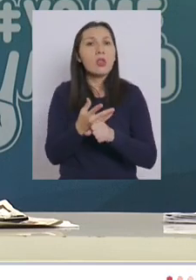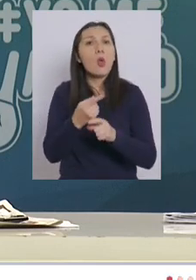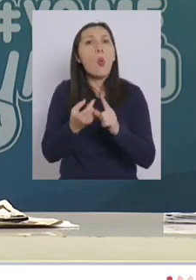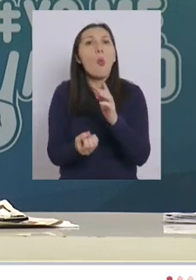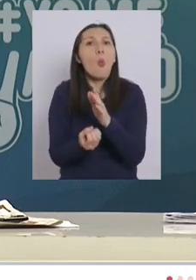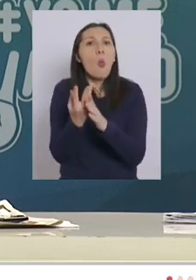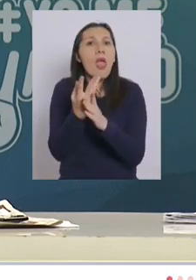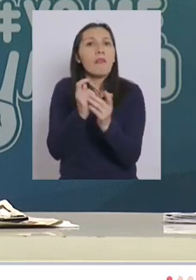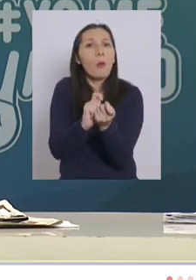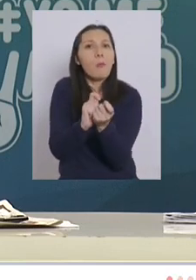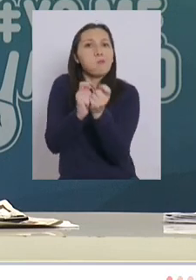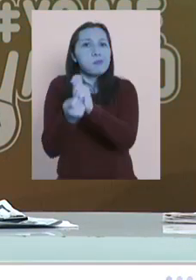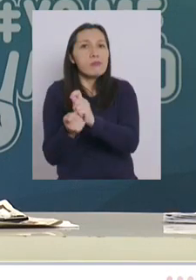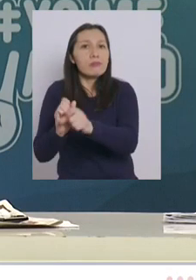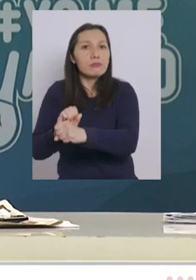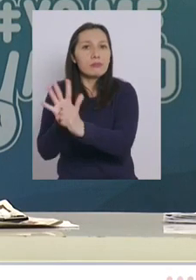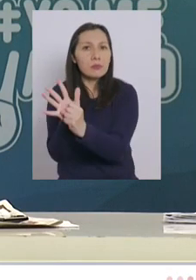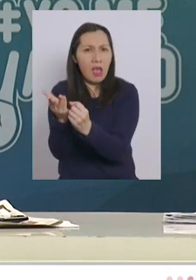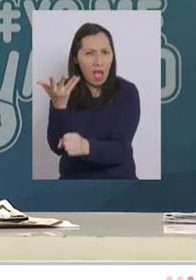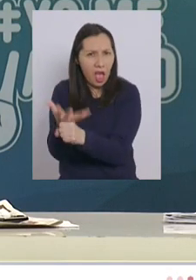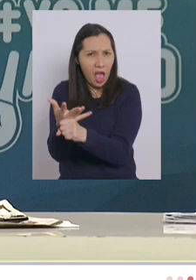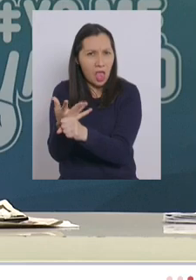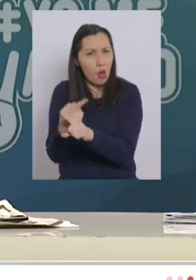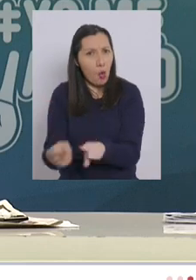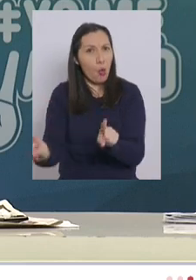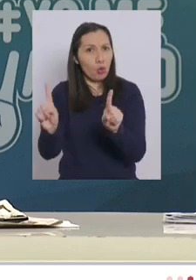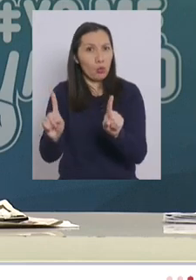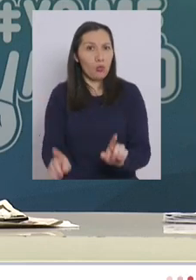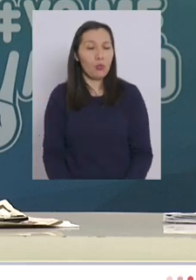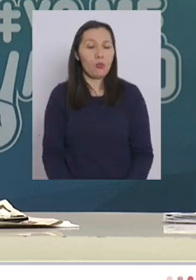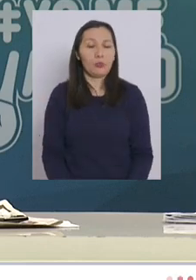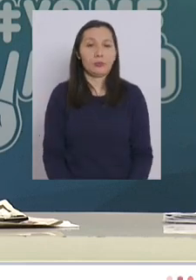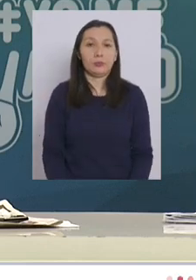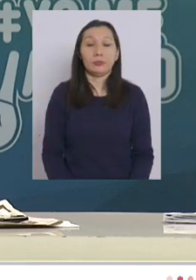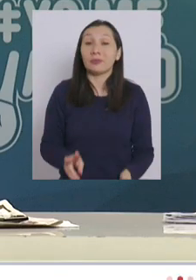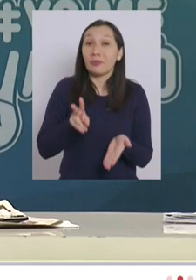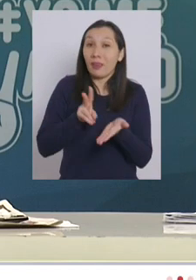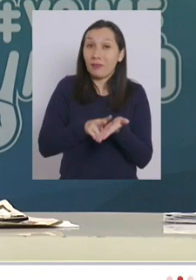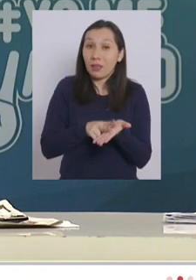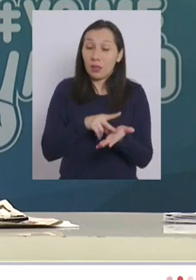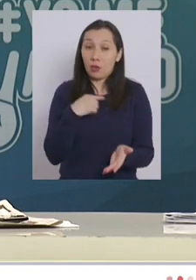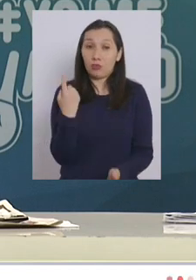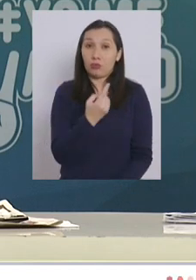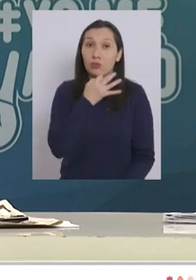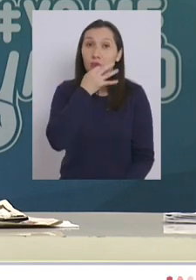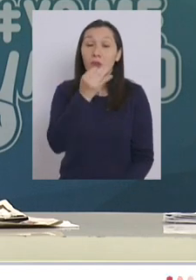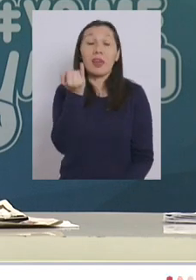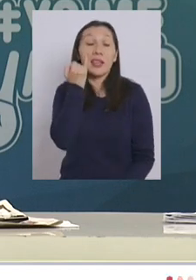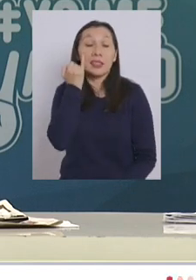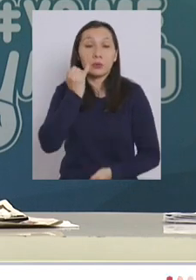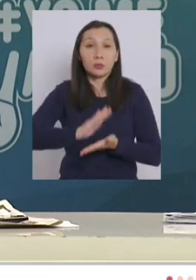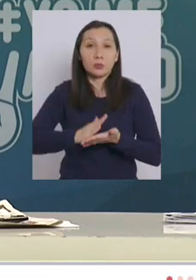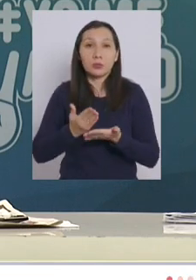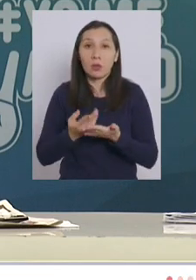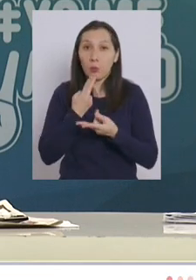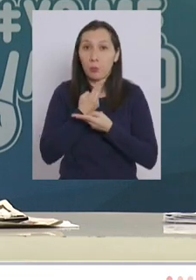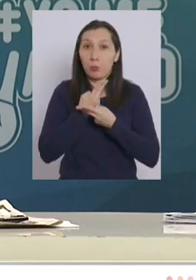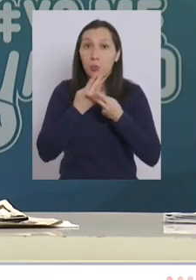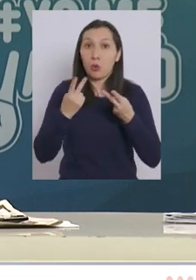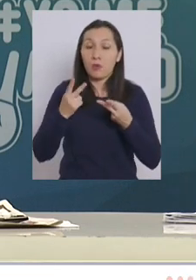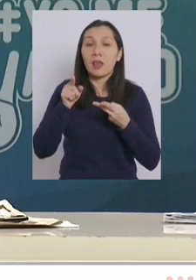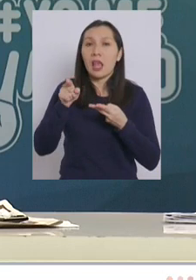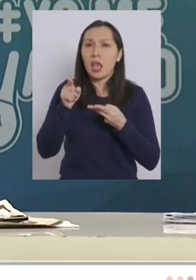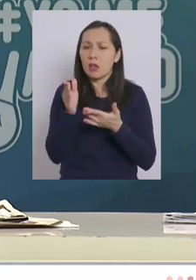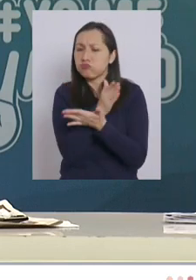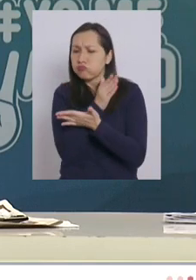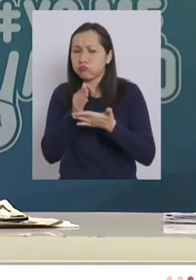variante chilena de COVID-19. La verdad es que nosotros hemos dicho que el Instituto de Salud Pública está